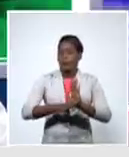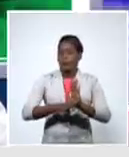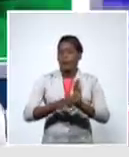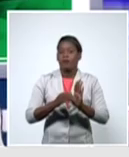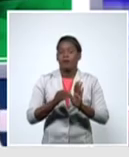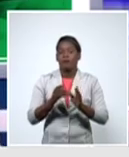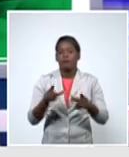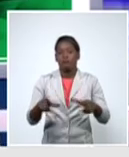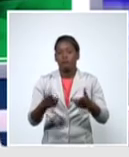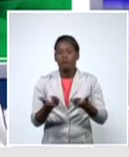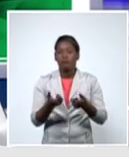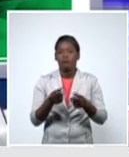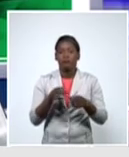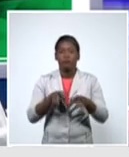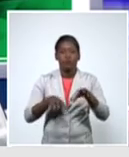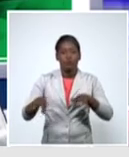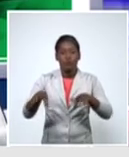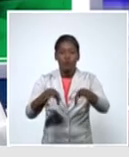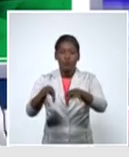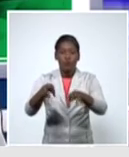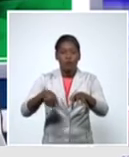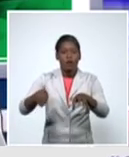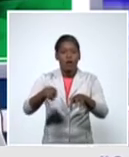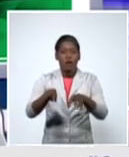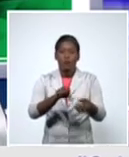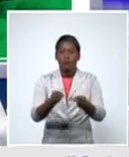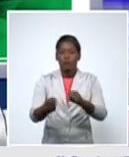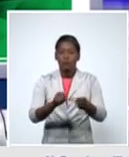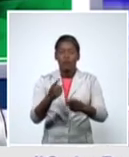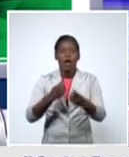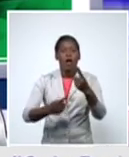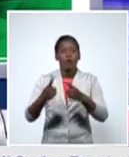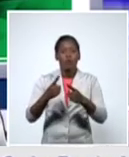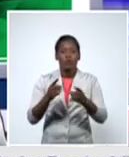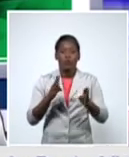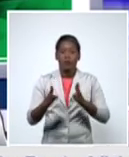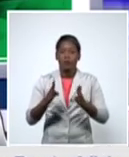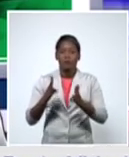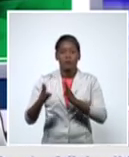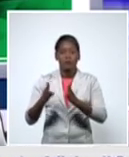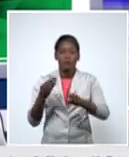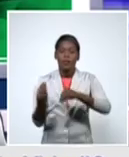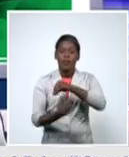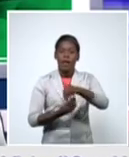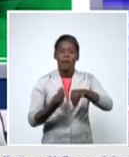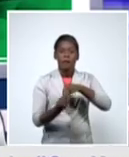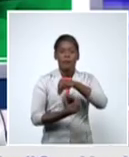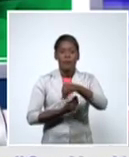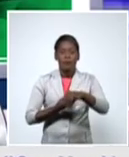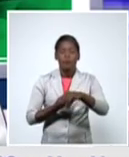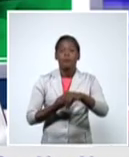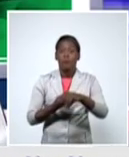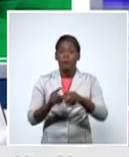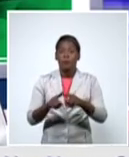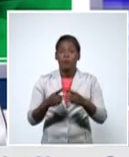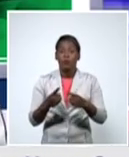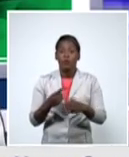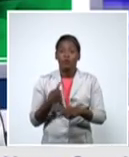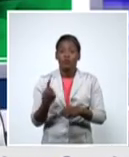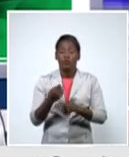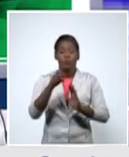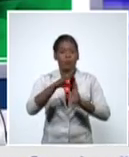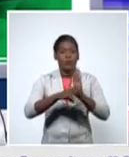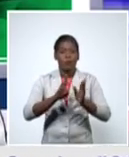territorios van cambiando de fase los cambios de fase y de etapa de transmisión pues conllevan medidas